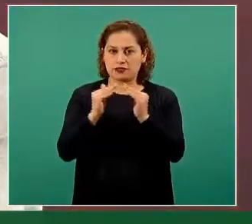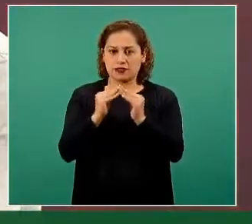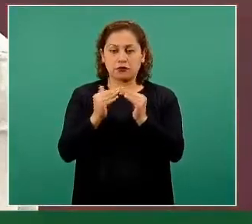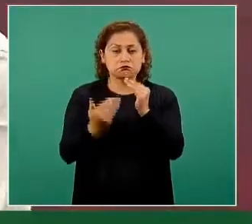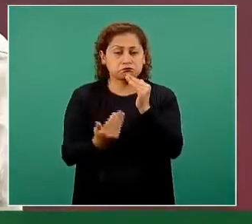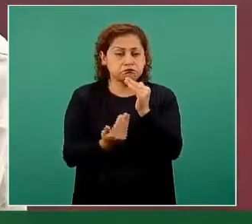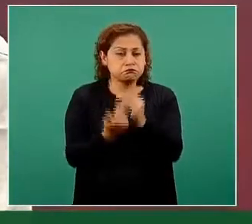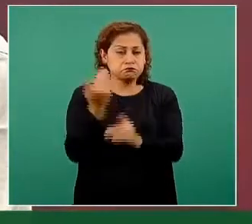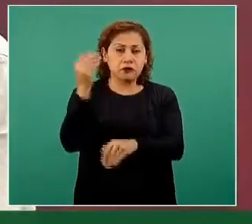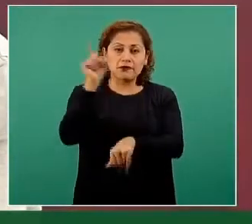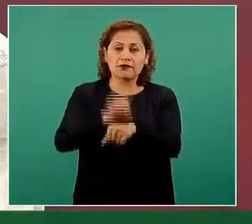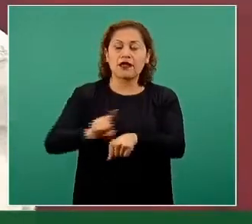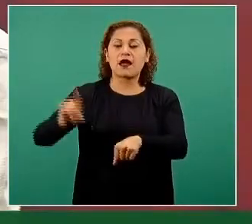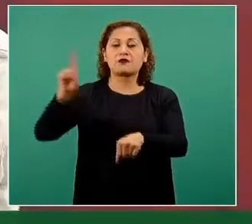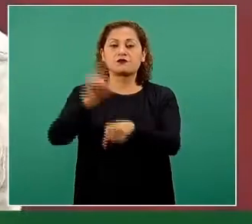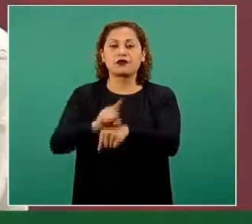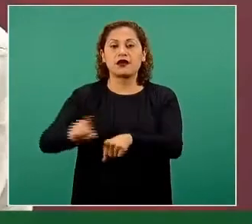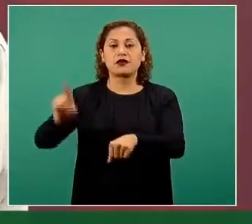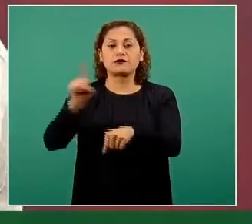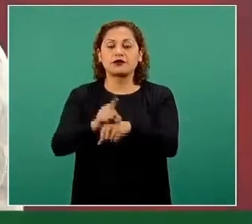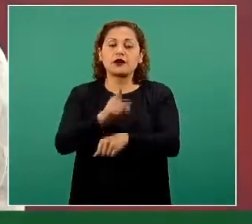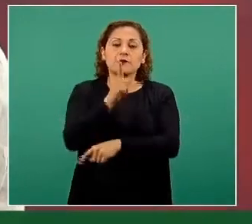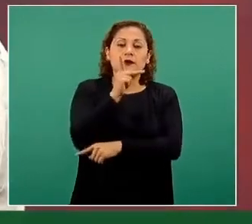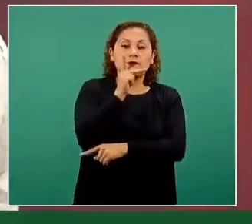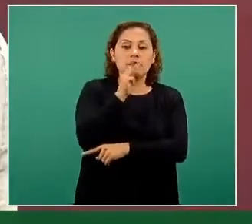mañanas padres y madres y tutores,